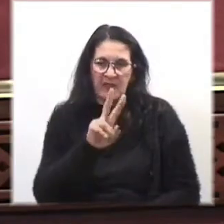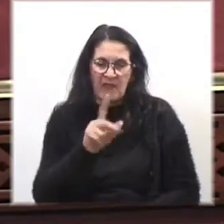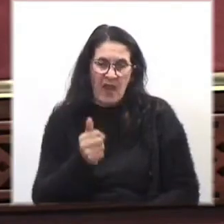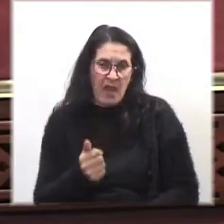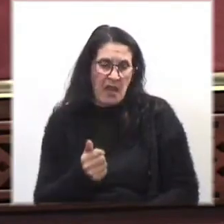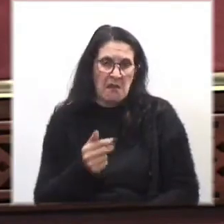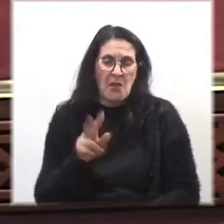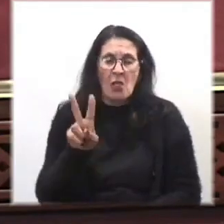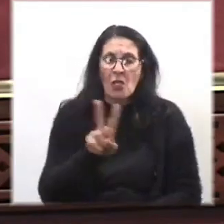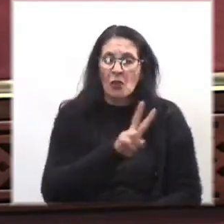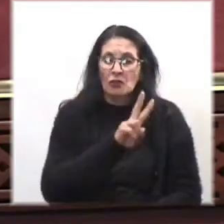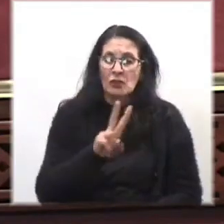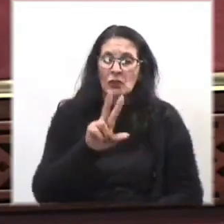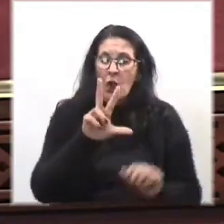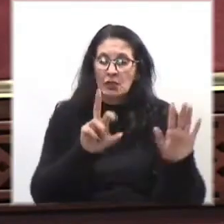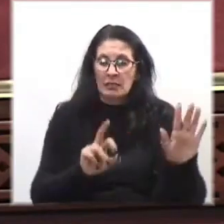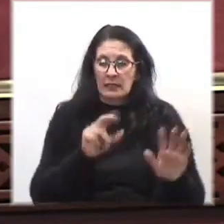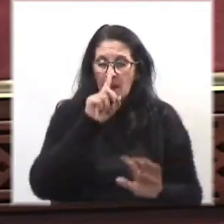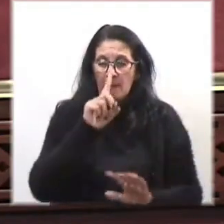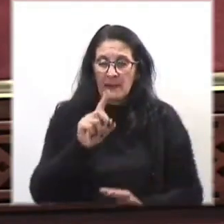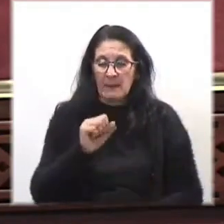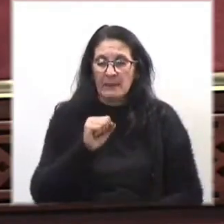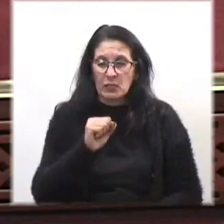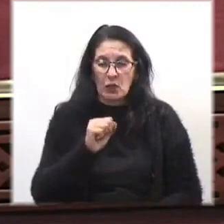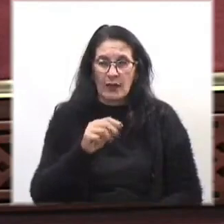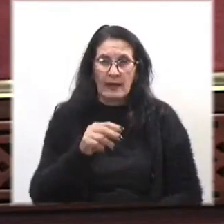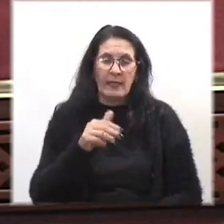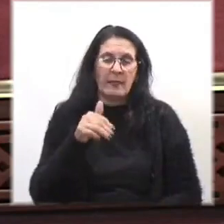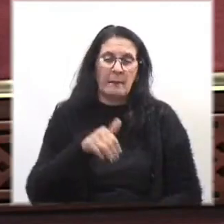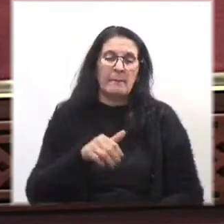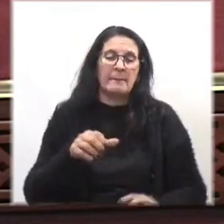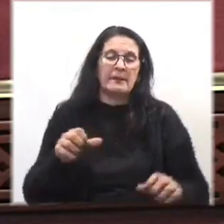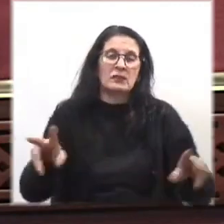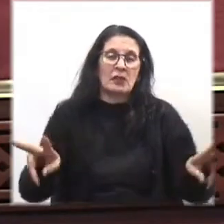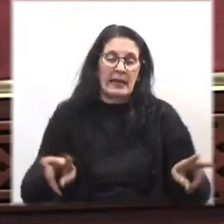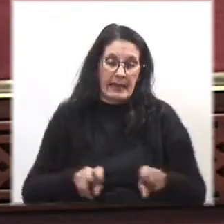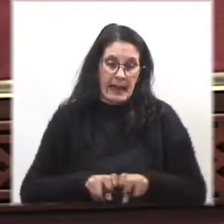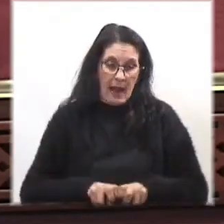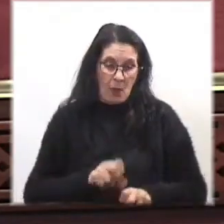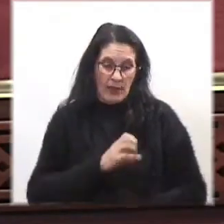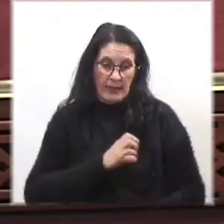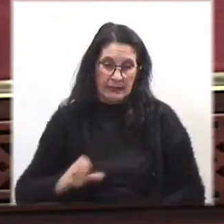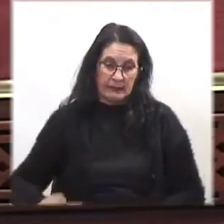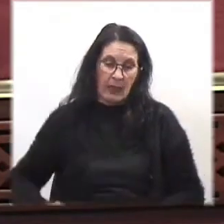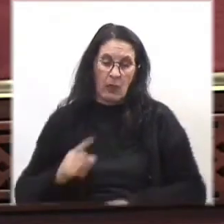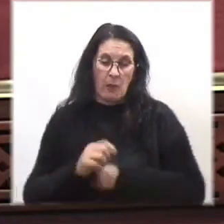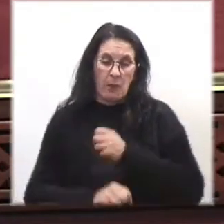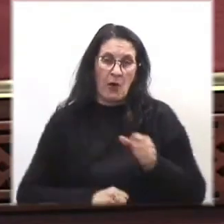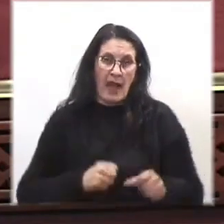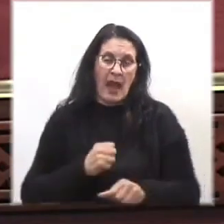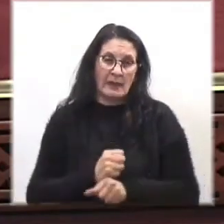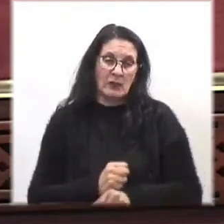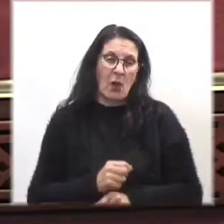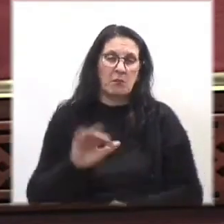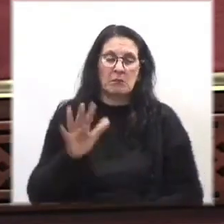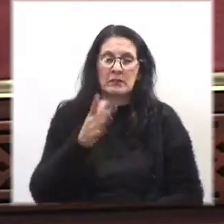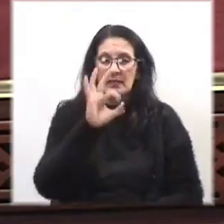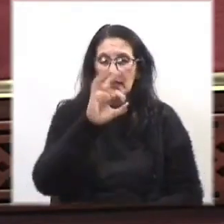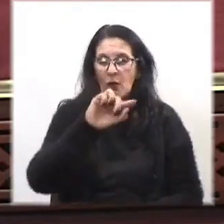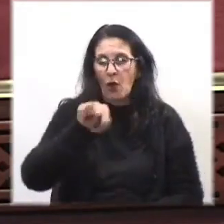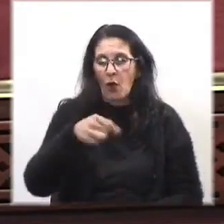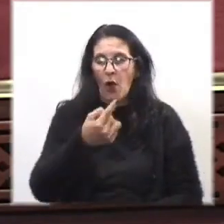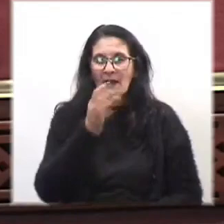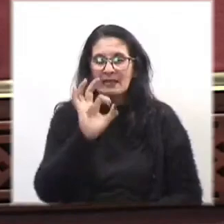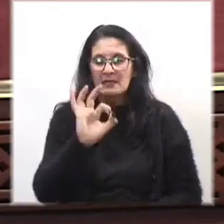IVA por año, corresponde, Presidente, al 0